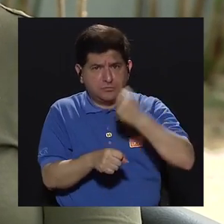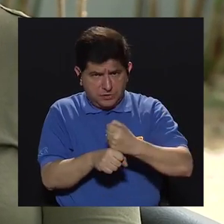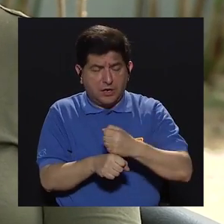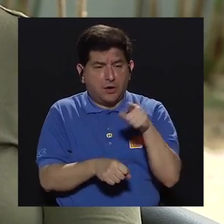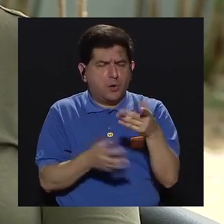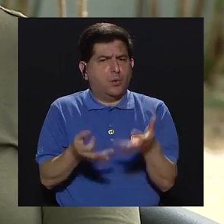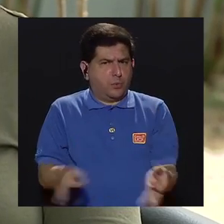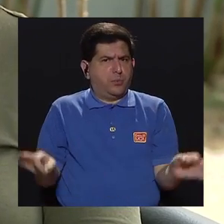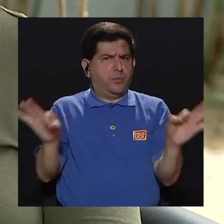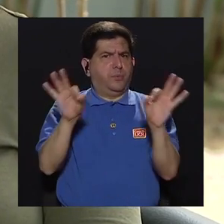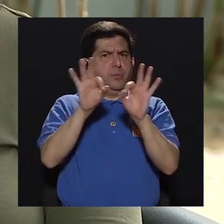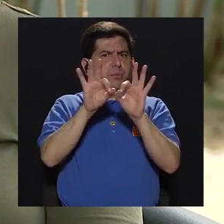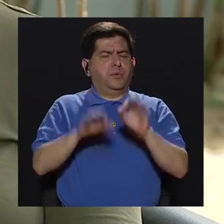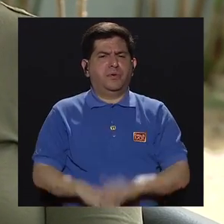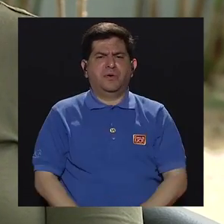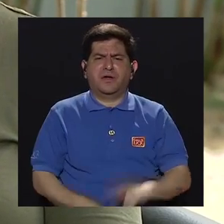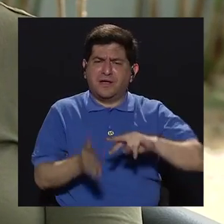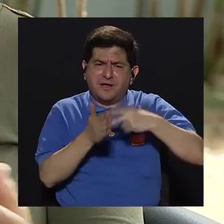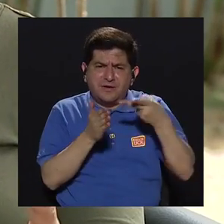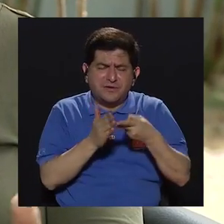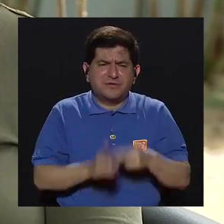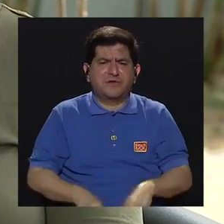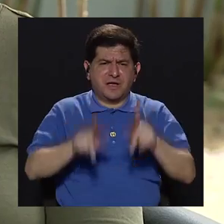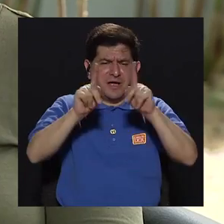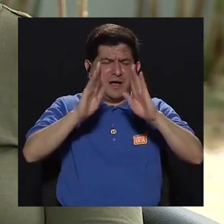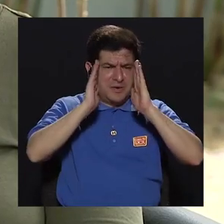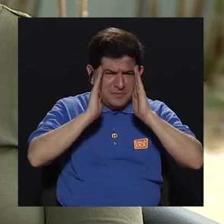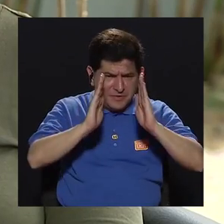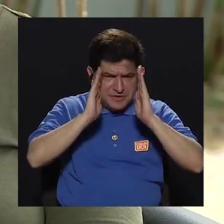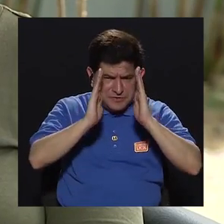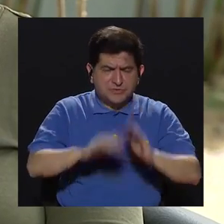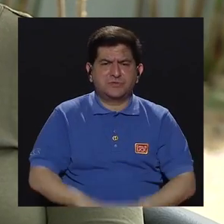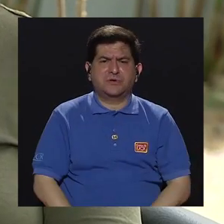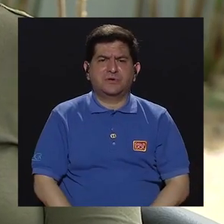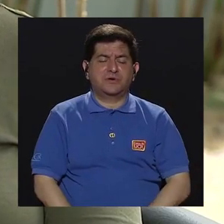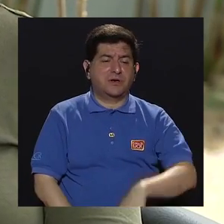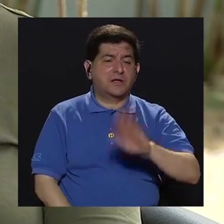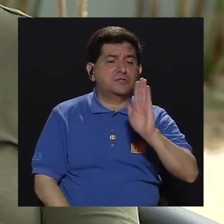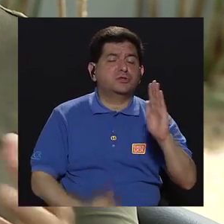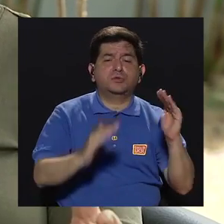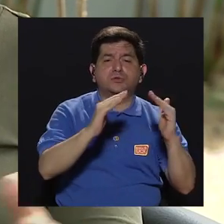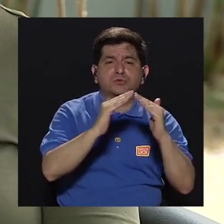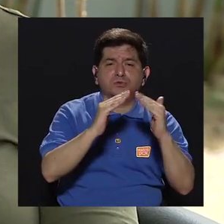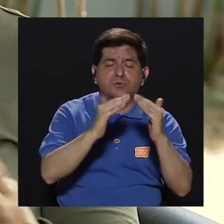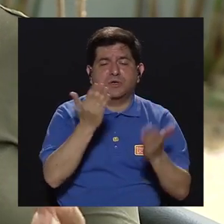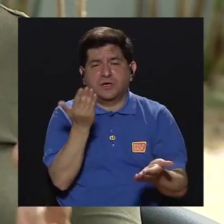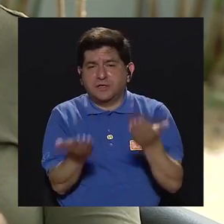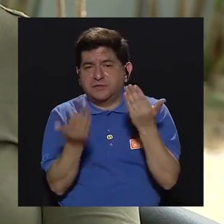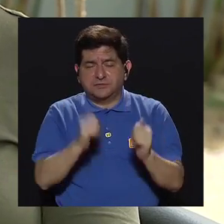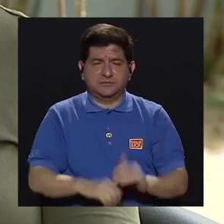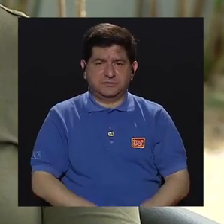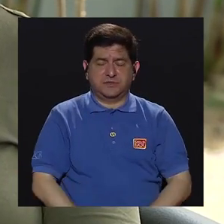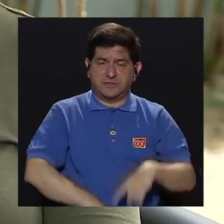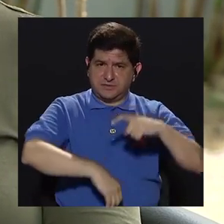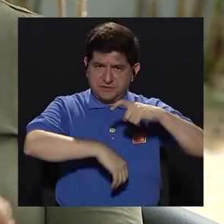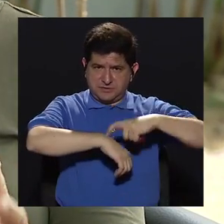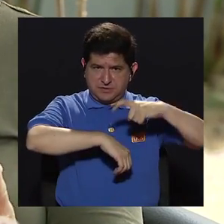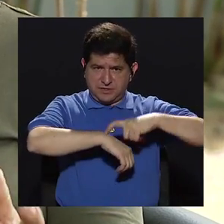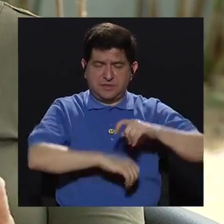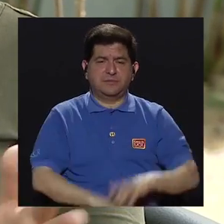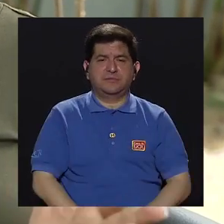sumamente importante en lo que es la atención de la persona en su hogar, a domicilio, cuando